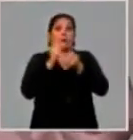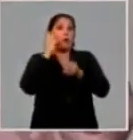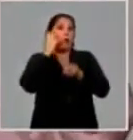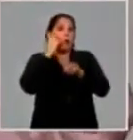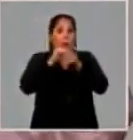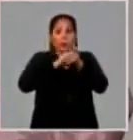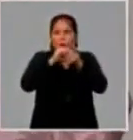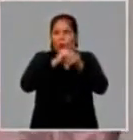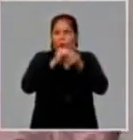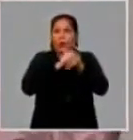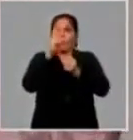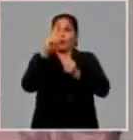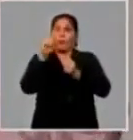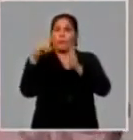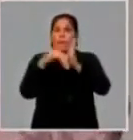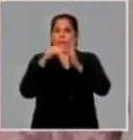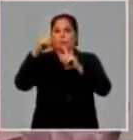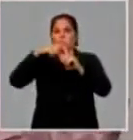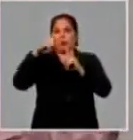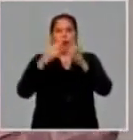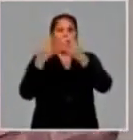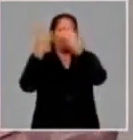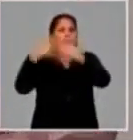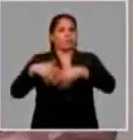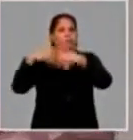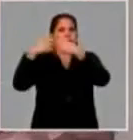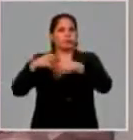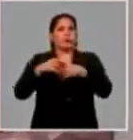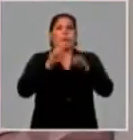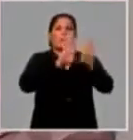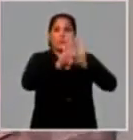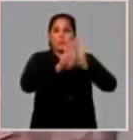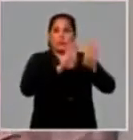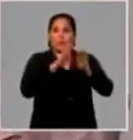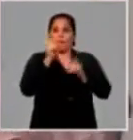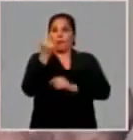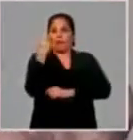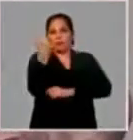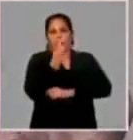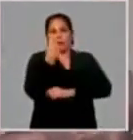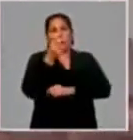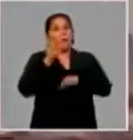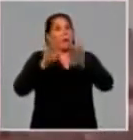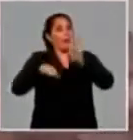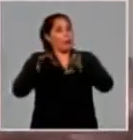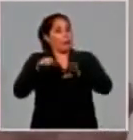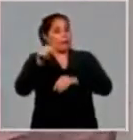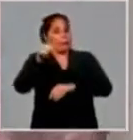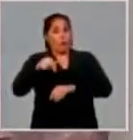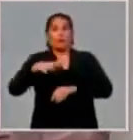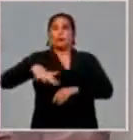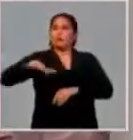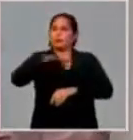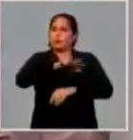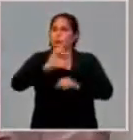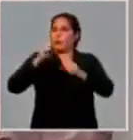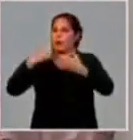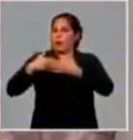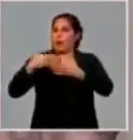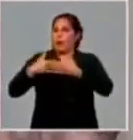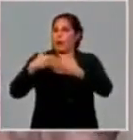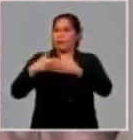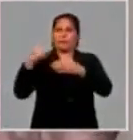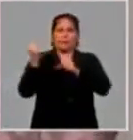vamos a producir más de 2.000 tomenadas que van a las cadenas de tiendas en CUP. Independientemente de que hoy todo nuestro sistema empresarial